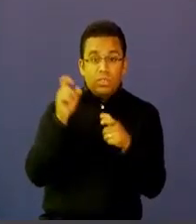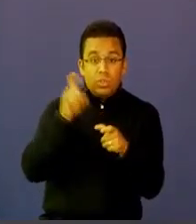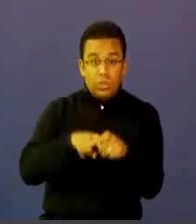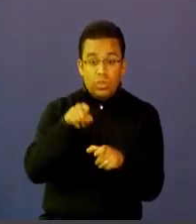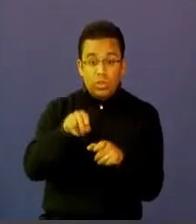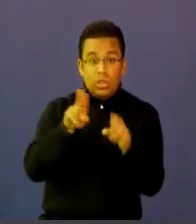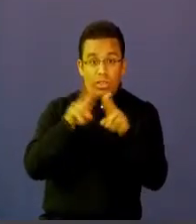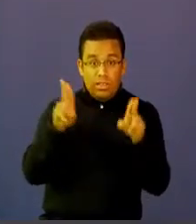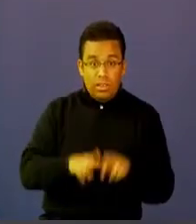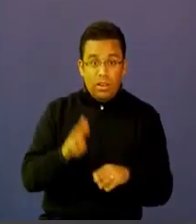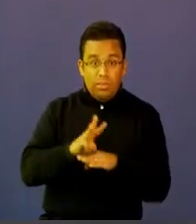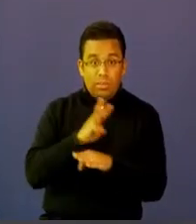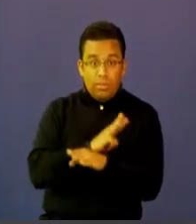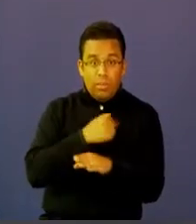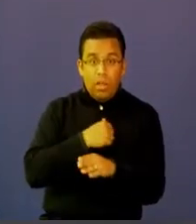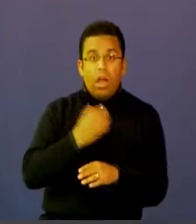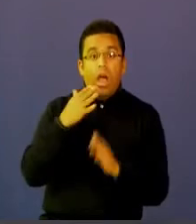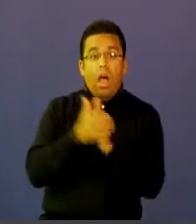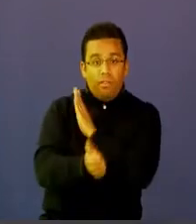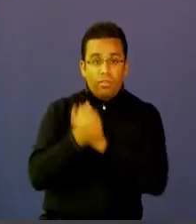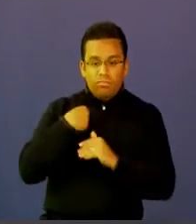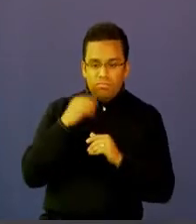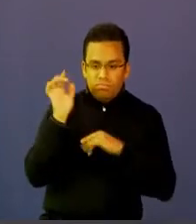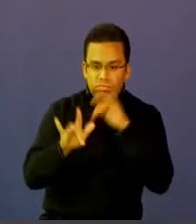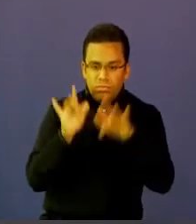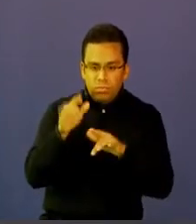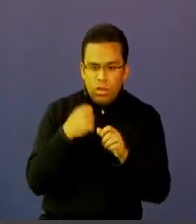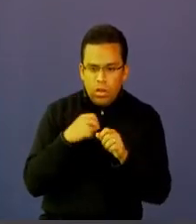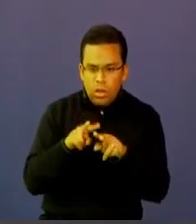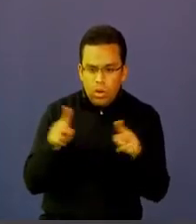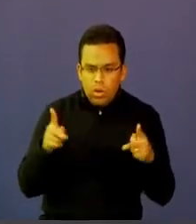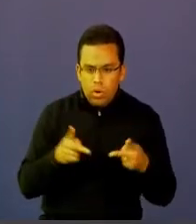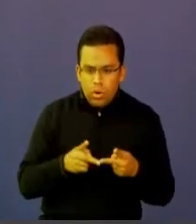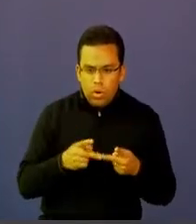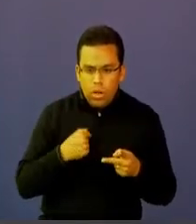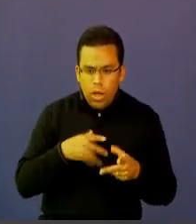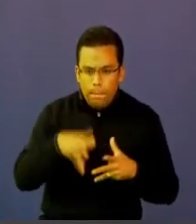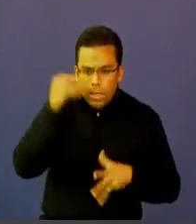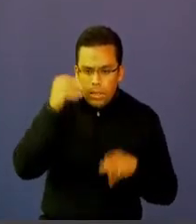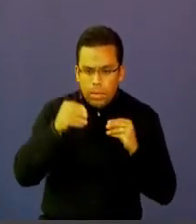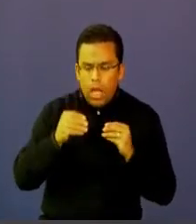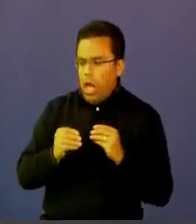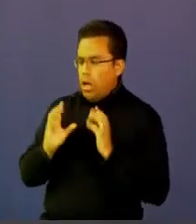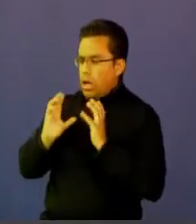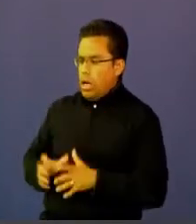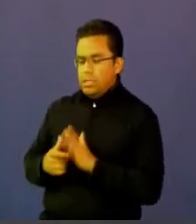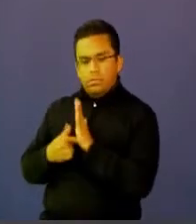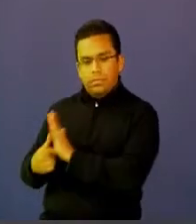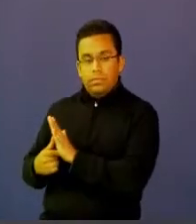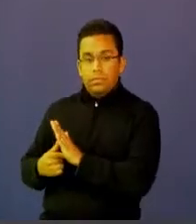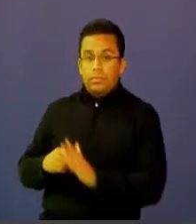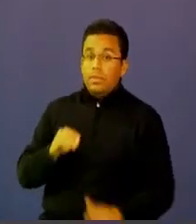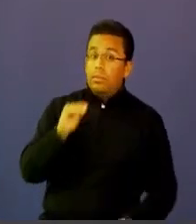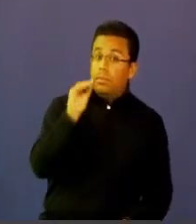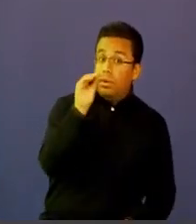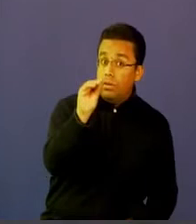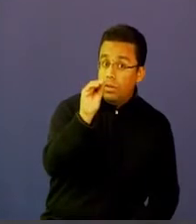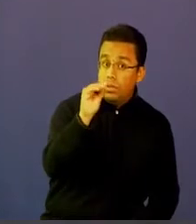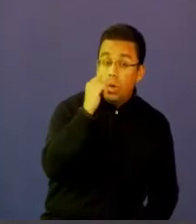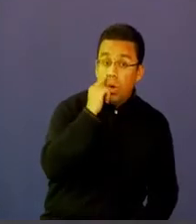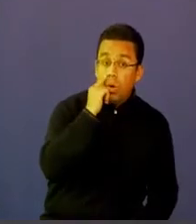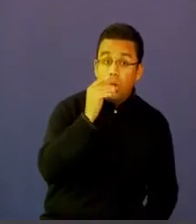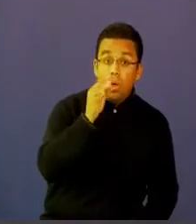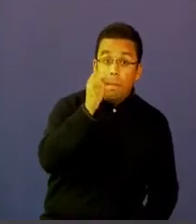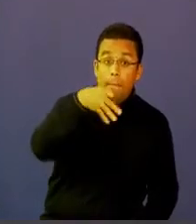ávidos de tener contenido digital para poder armar sus clases. Pero ojo, cada vez más crece el porcentaje relativo de